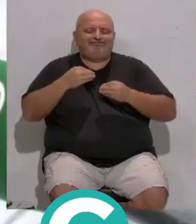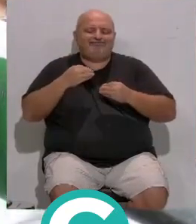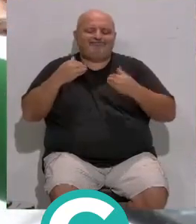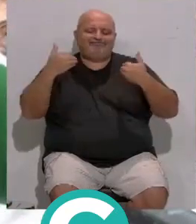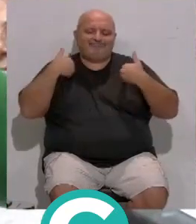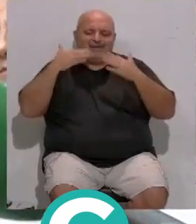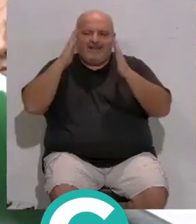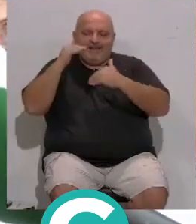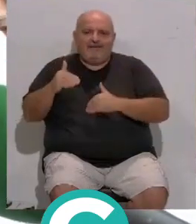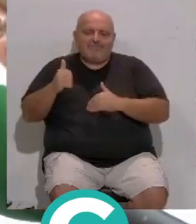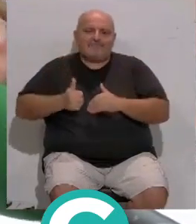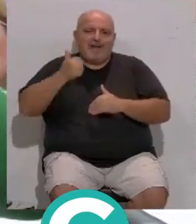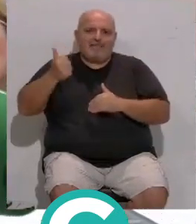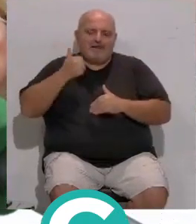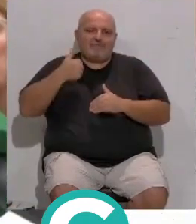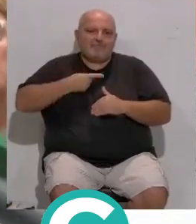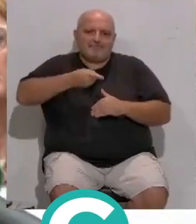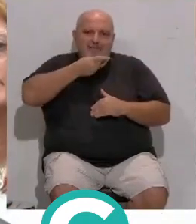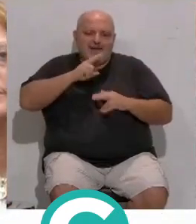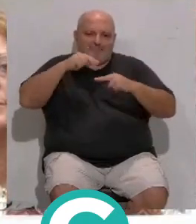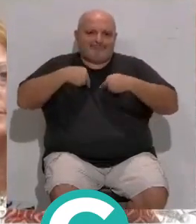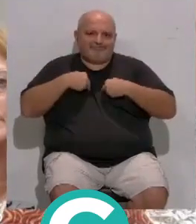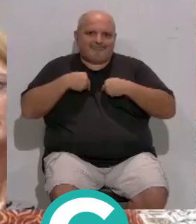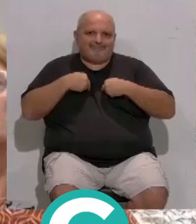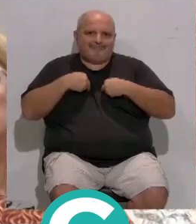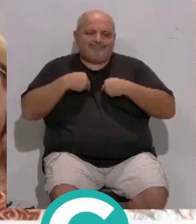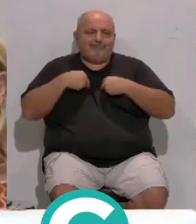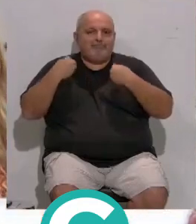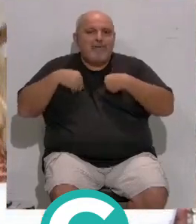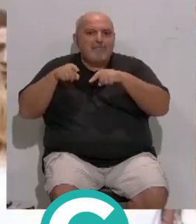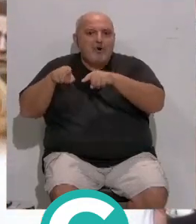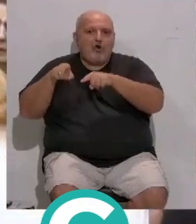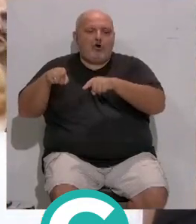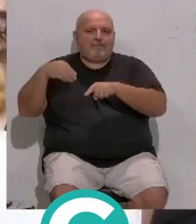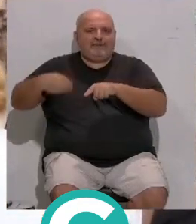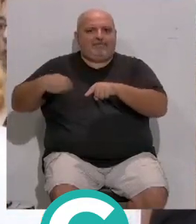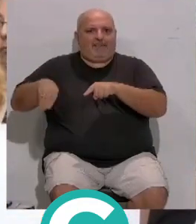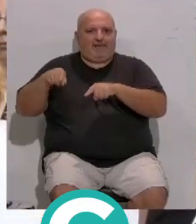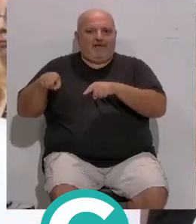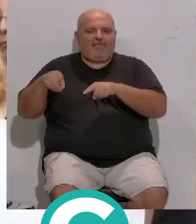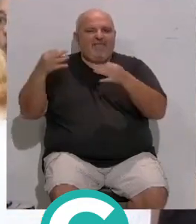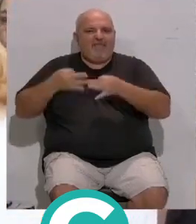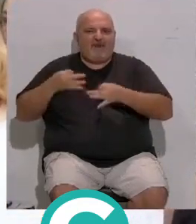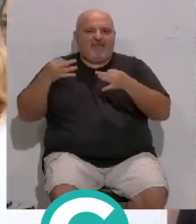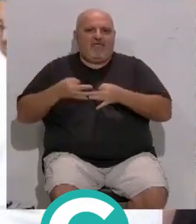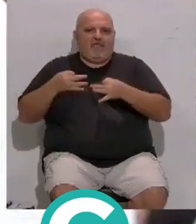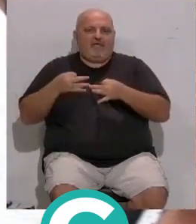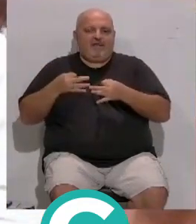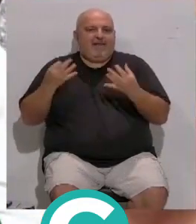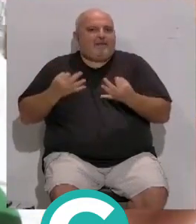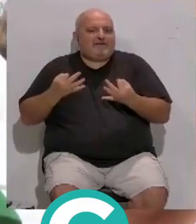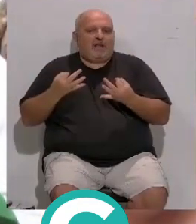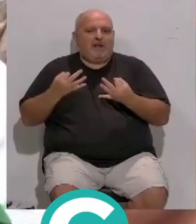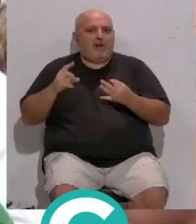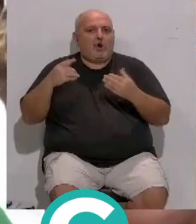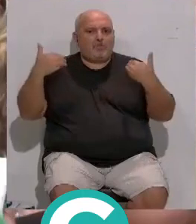encima de la gestión... ...de eléctrica de Cádiz... ...él mismo, palabras textuales... ...debería, debería... ...que pasa